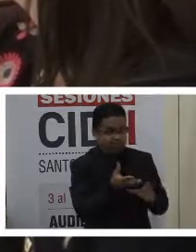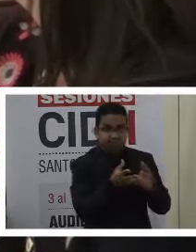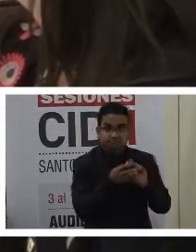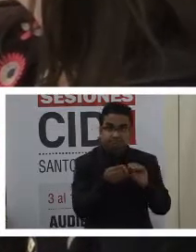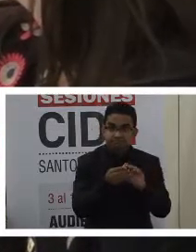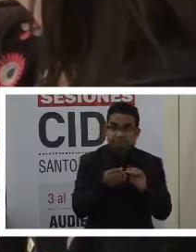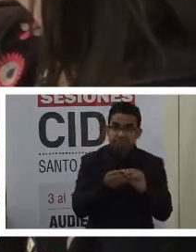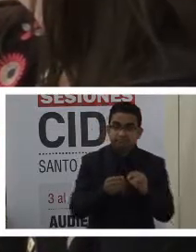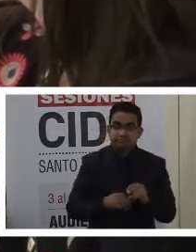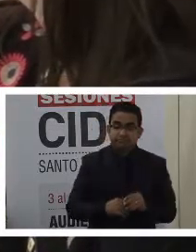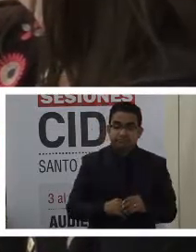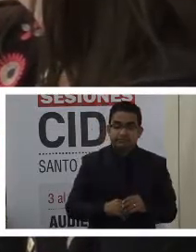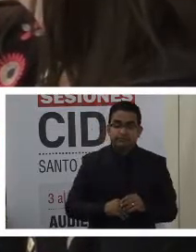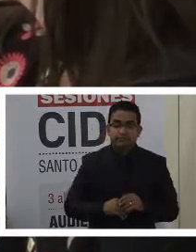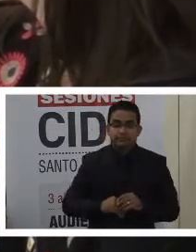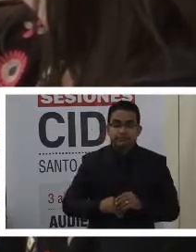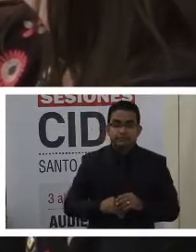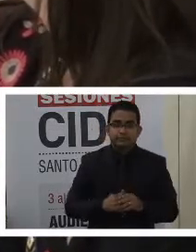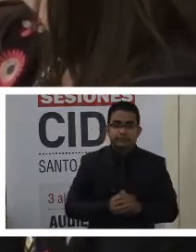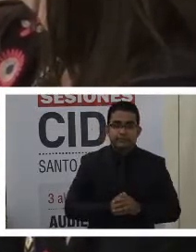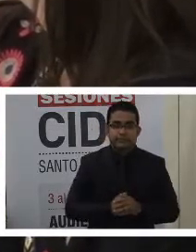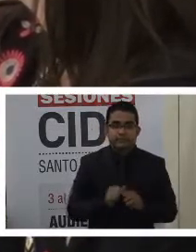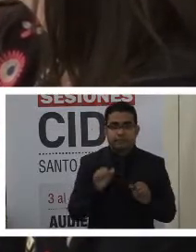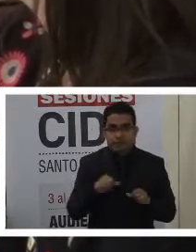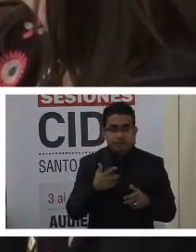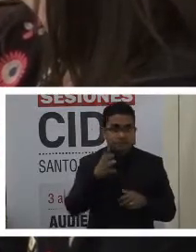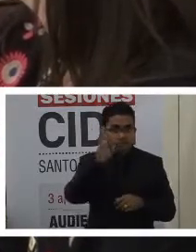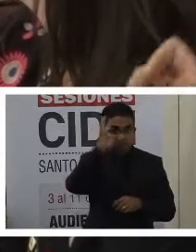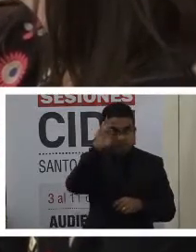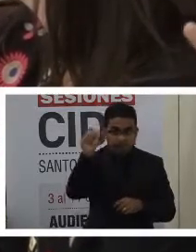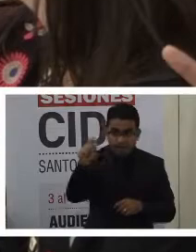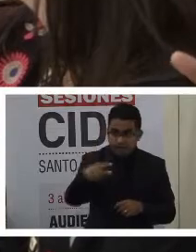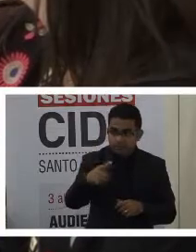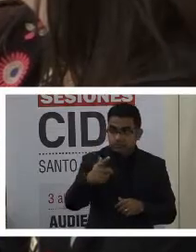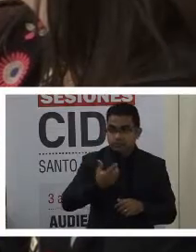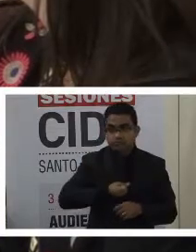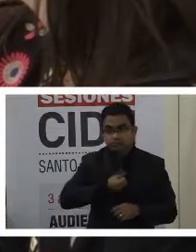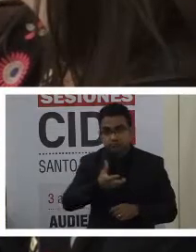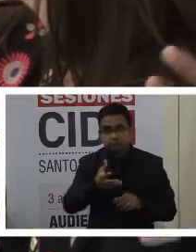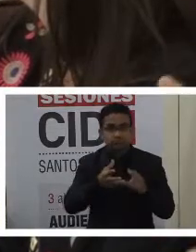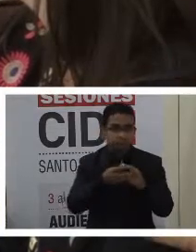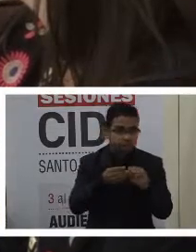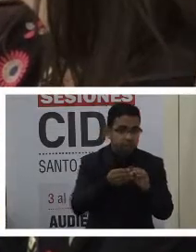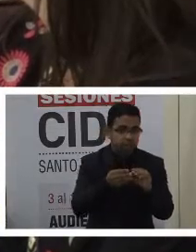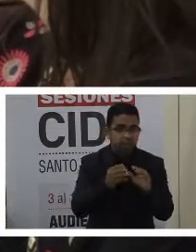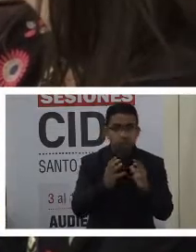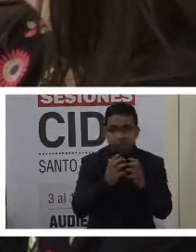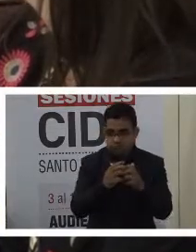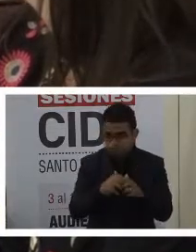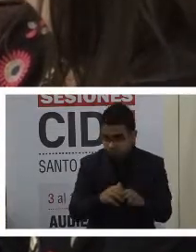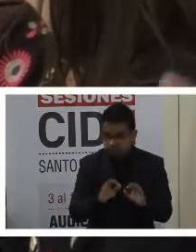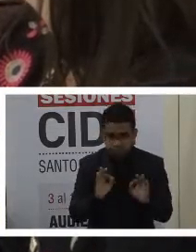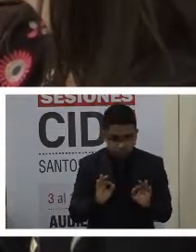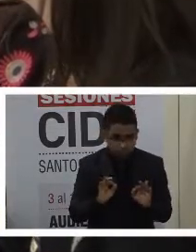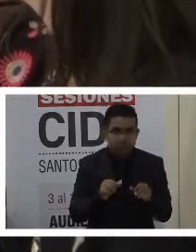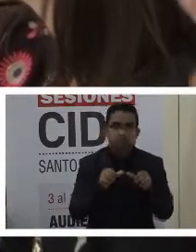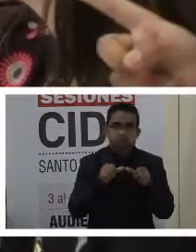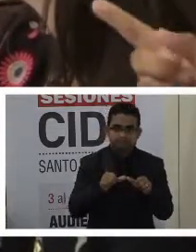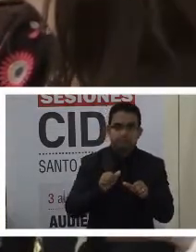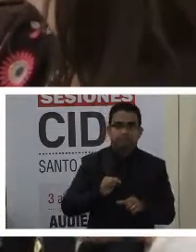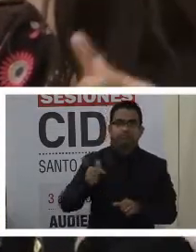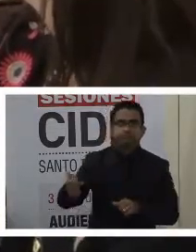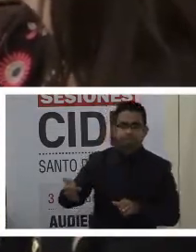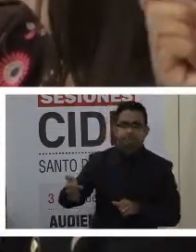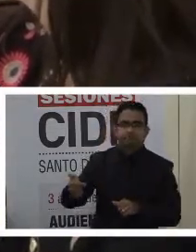puedan hacer algunas preguntas o comentarios y poder entonces volver a darle la palabra